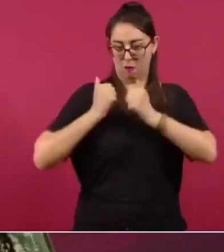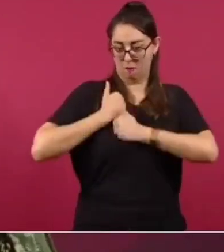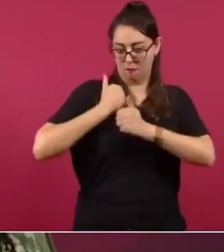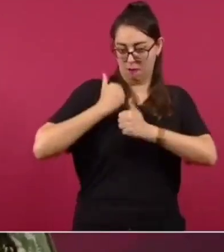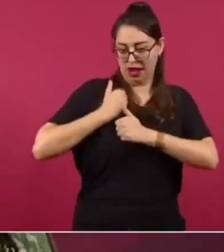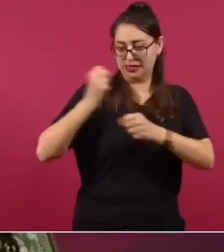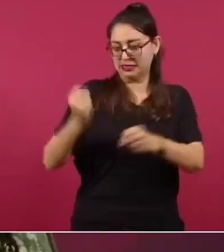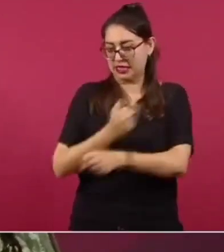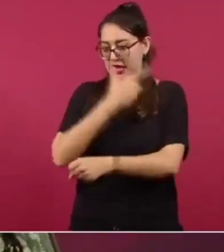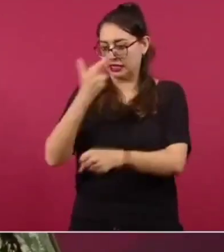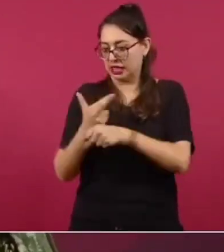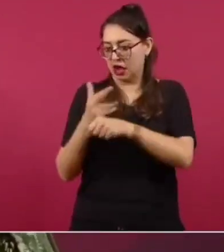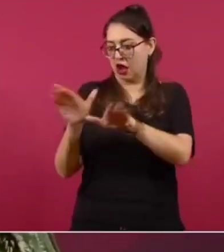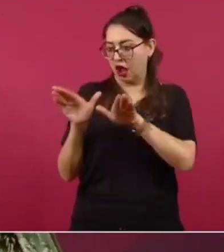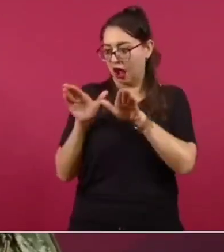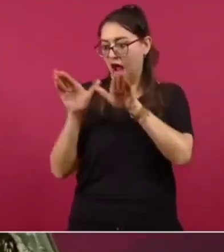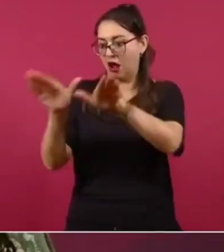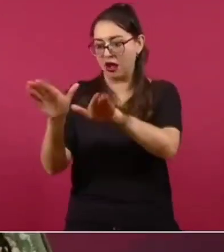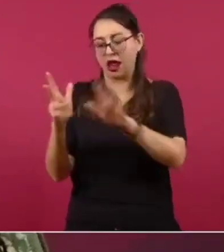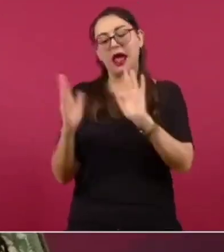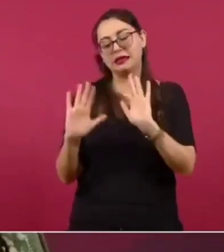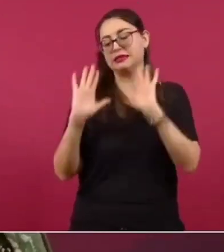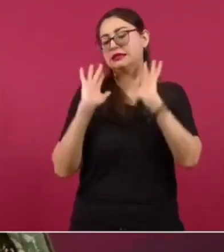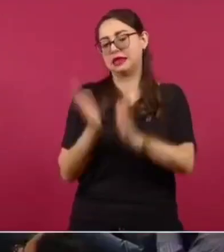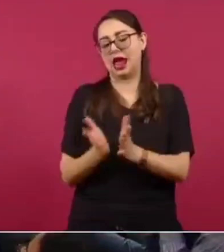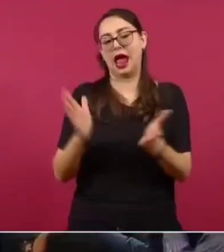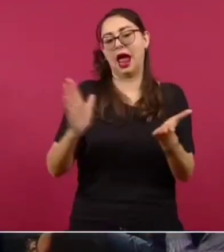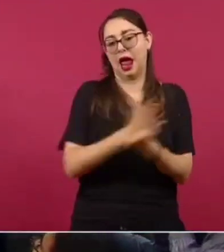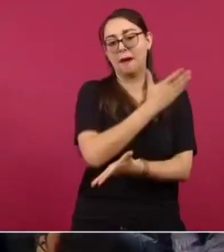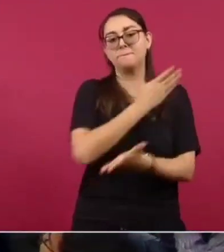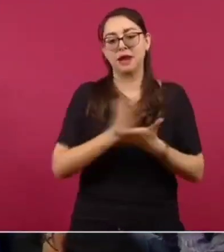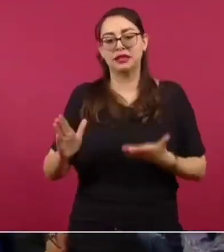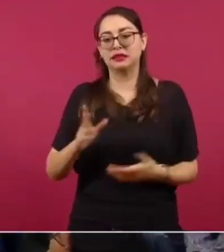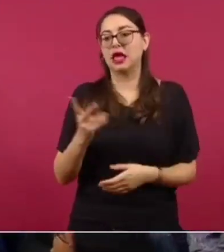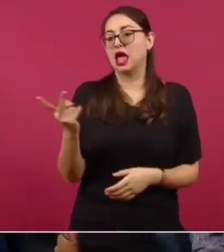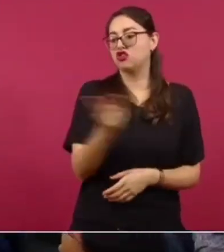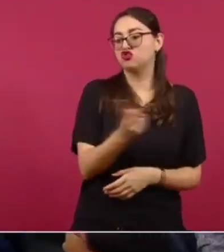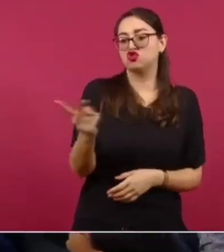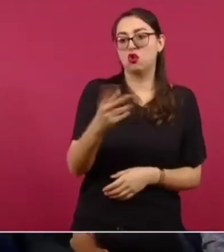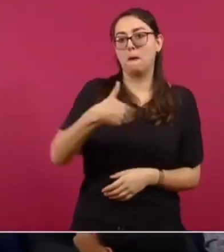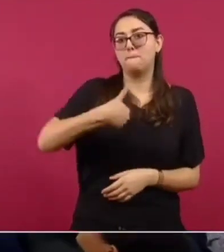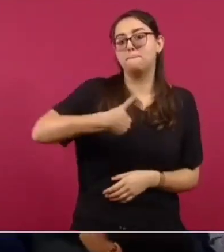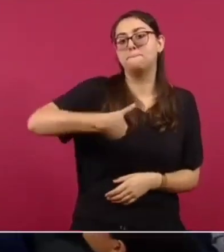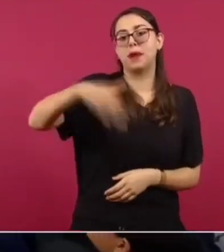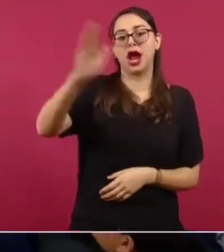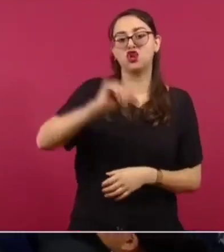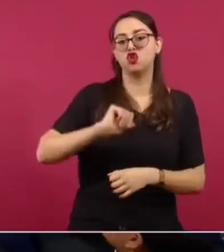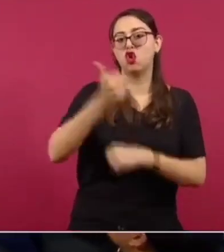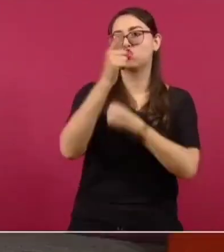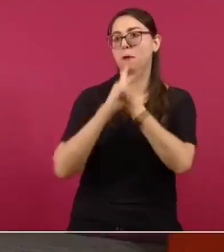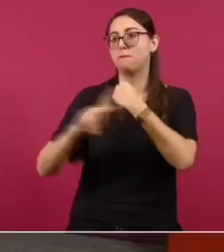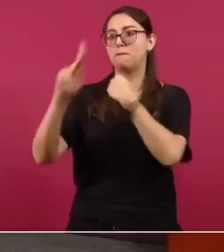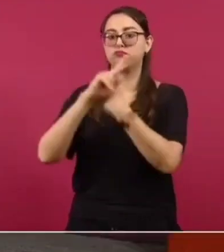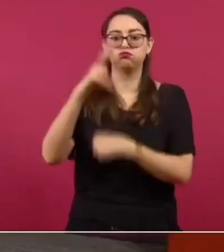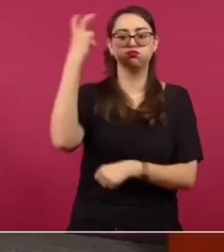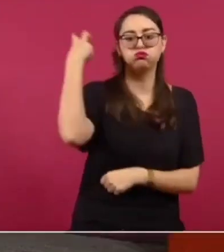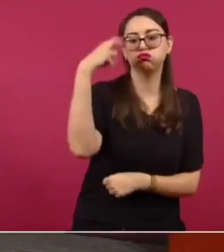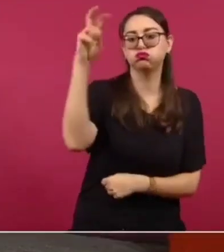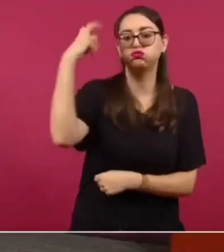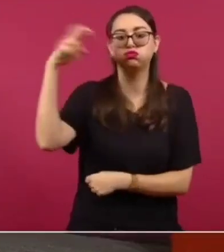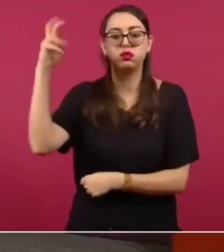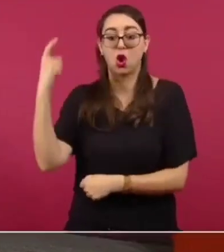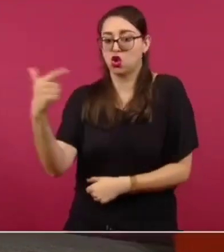que representan a ambas instituciones en el extranjero. Es decir, yo ya no tengo que salir